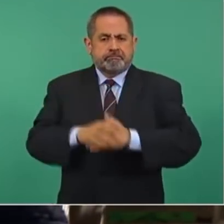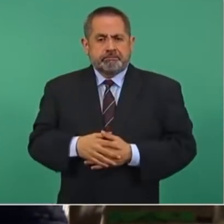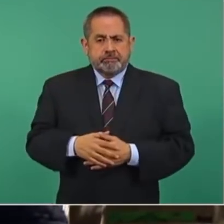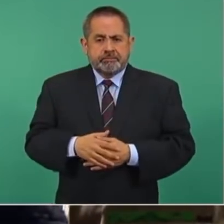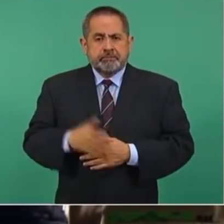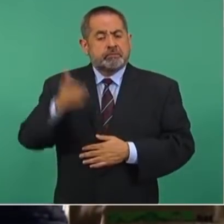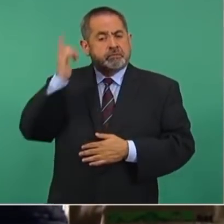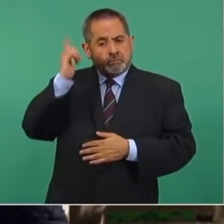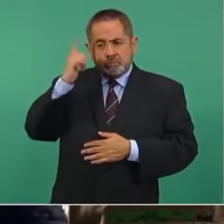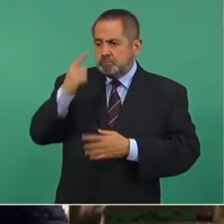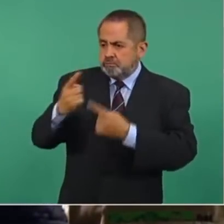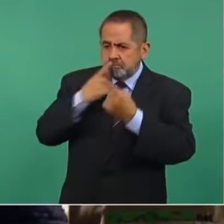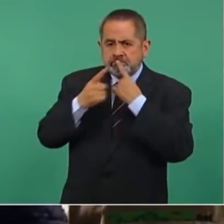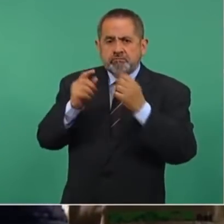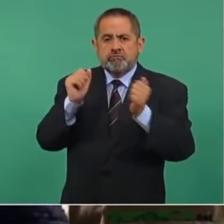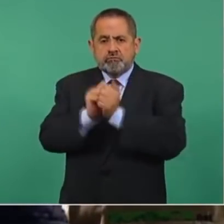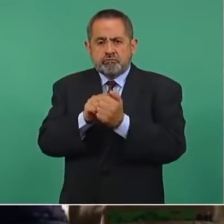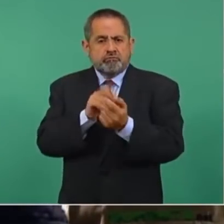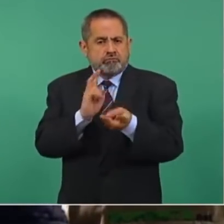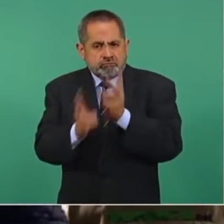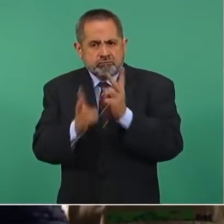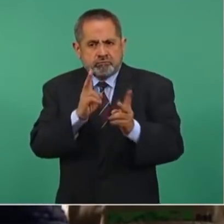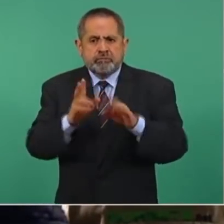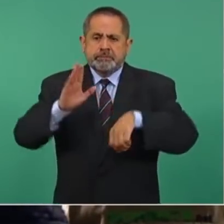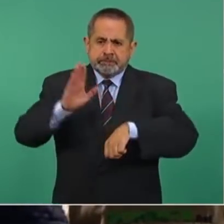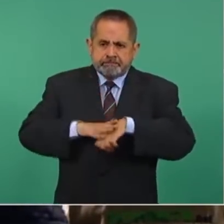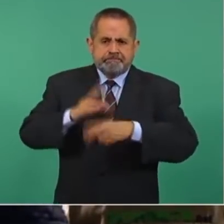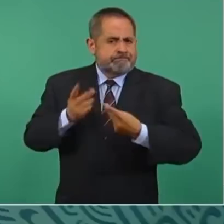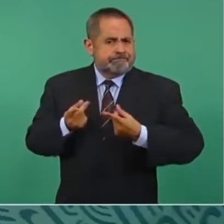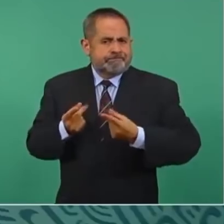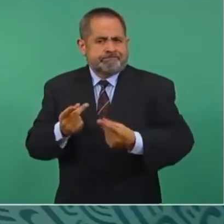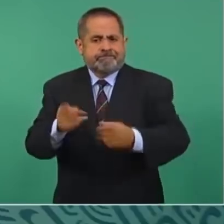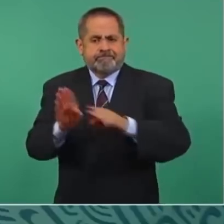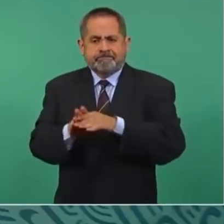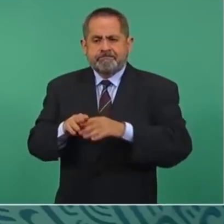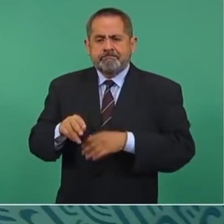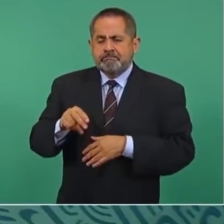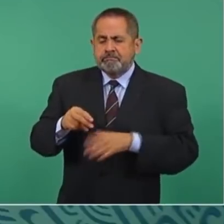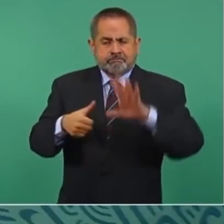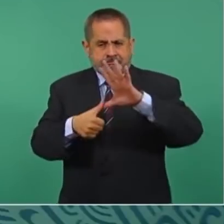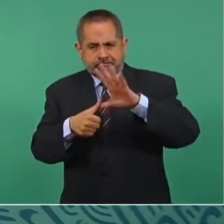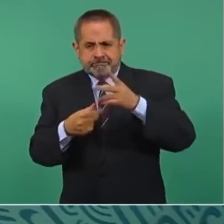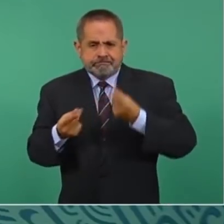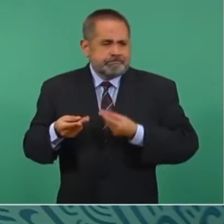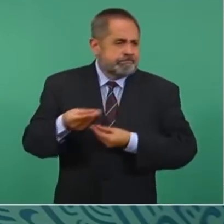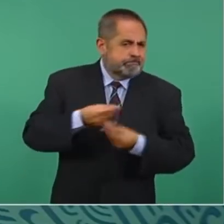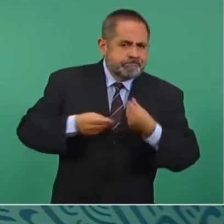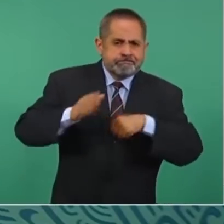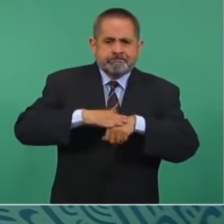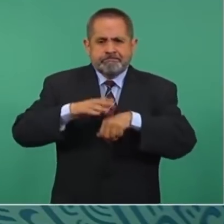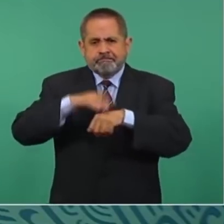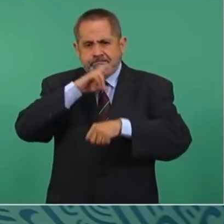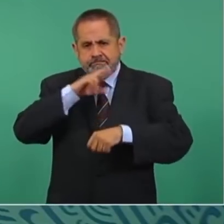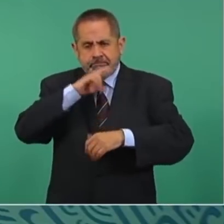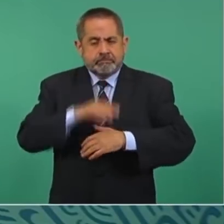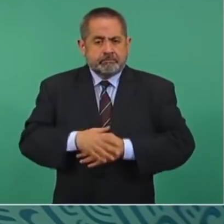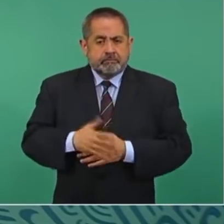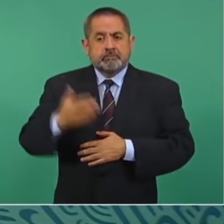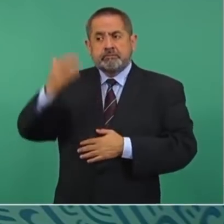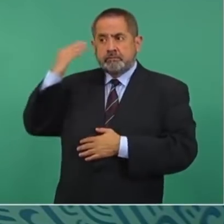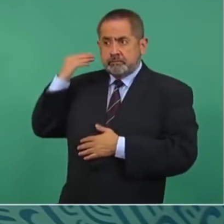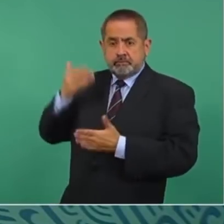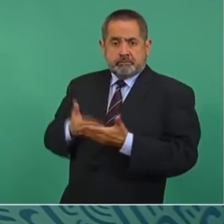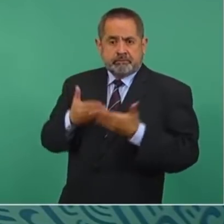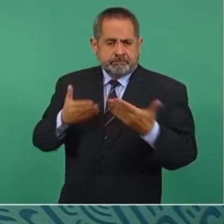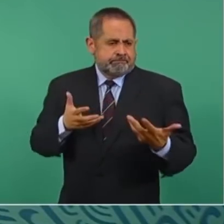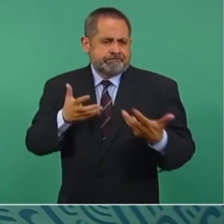Espero discutir con usted cómo podemos hacer más dinámica en nuestra región norteamericana. Nuestro pasado y presente están